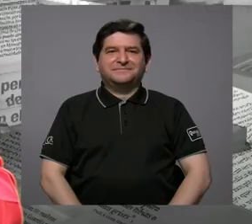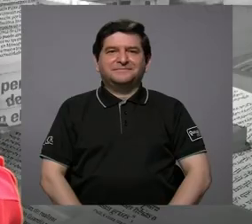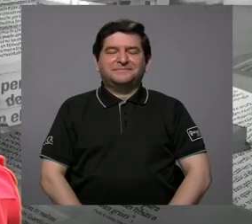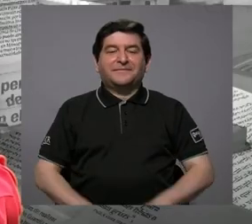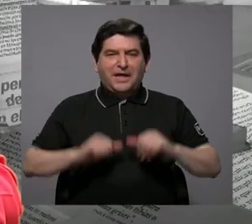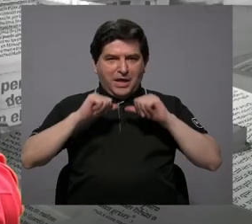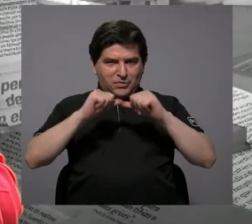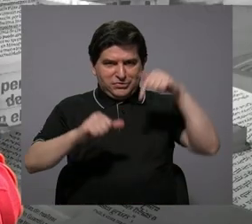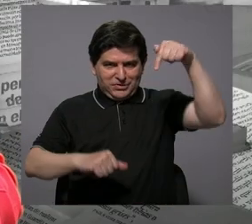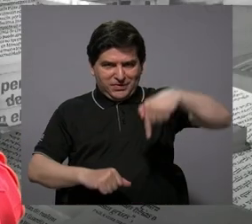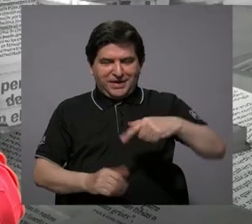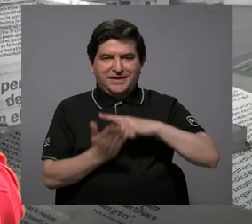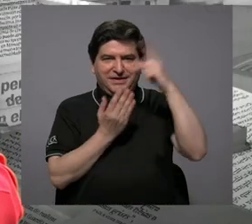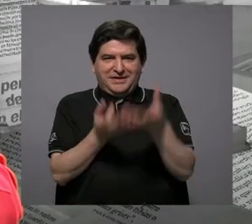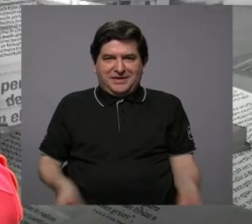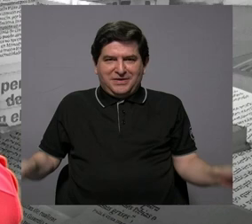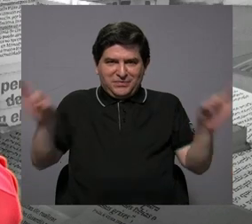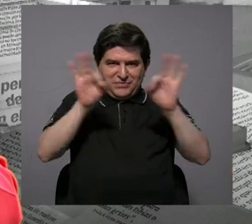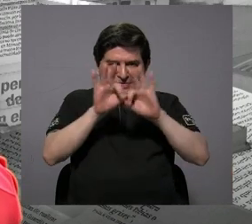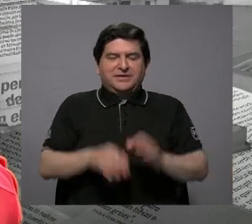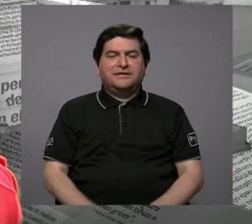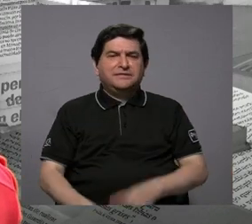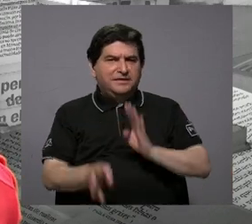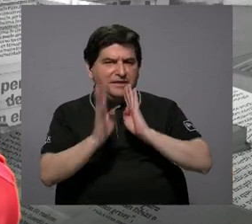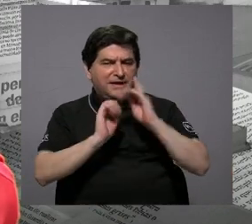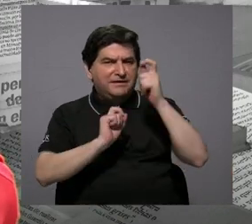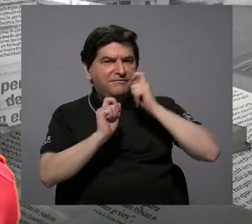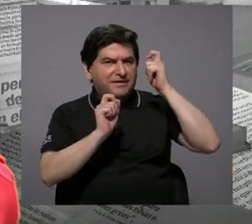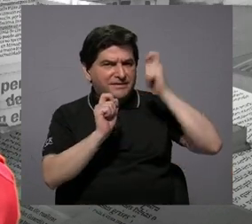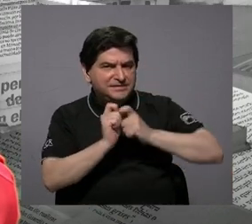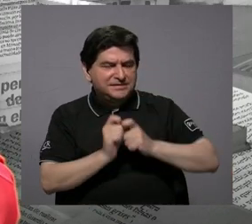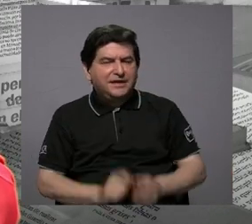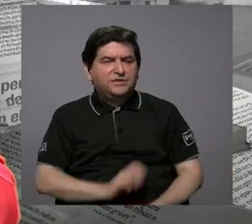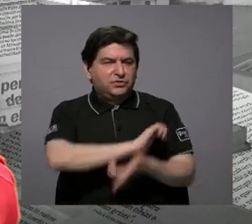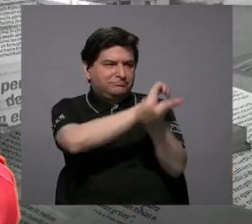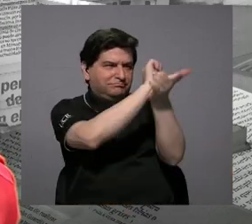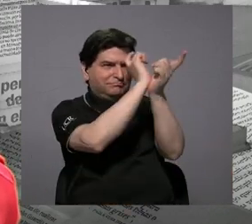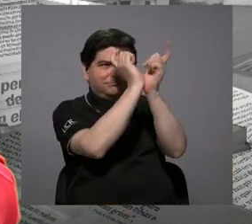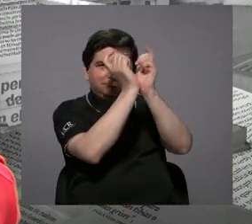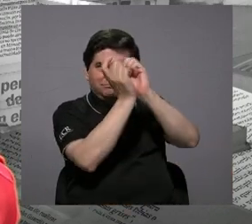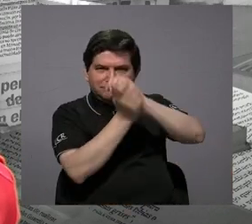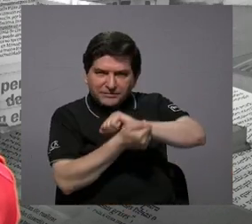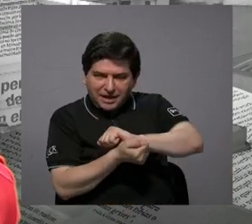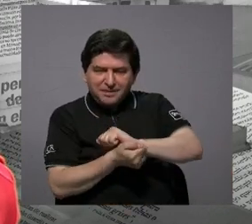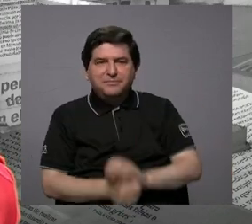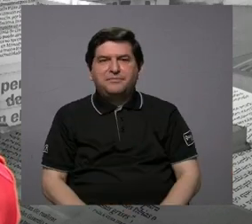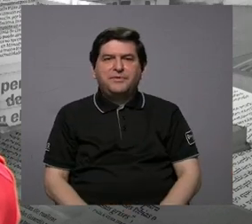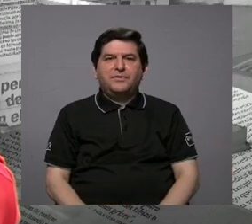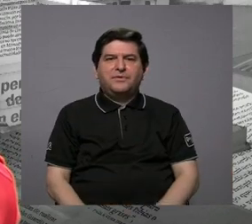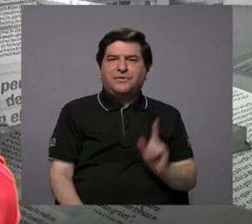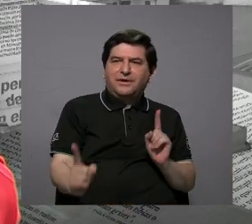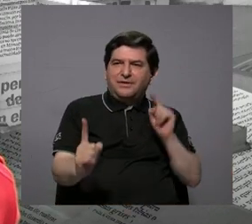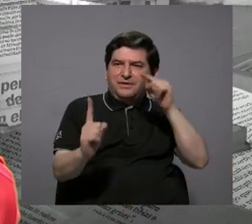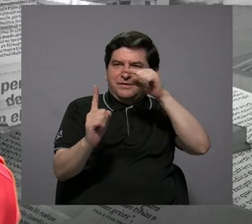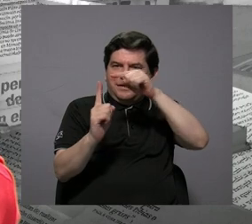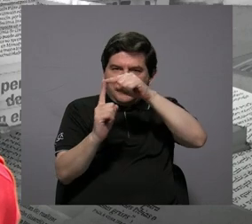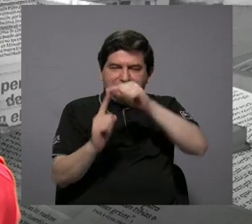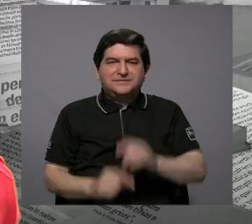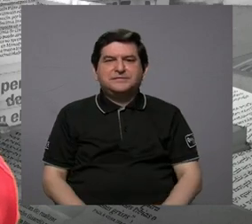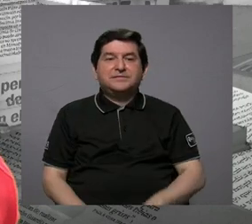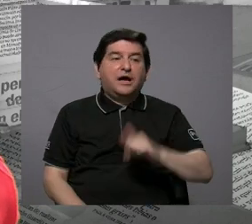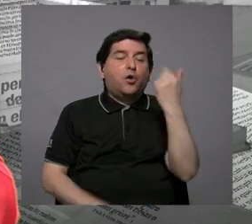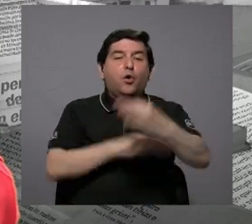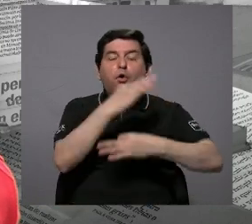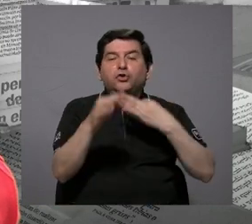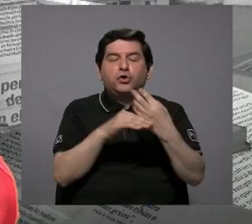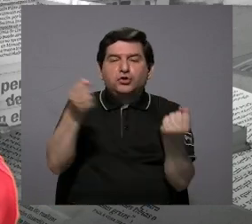Estamos de regreso con lo que importa. Está aquí hablando precisamente de la transición hacia otro tipo de